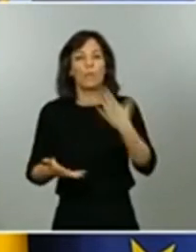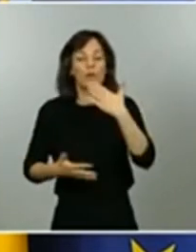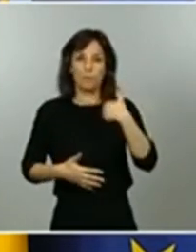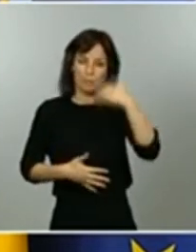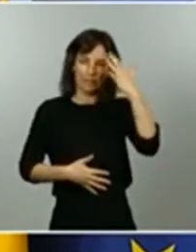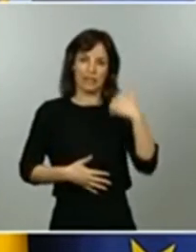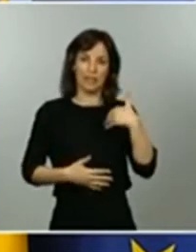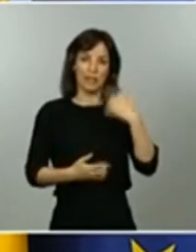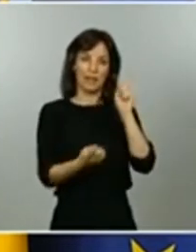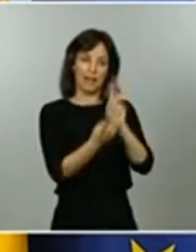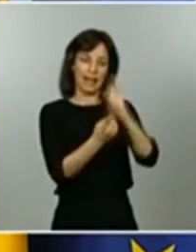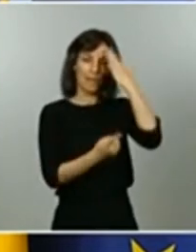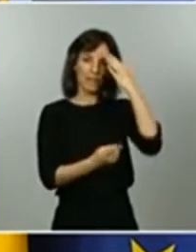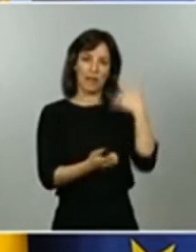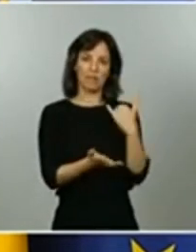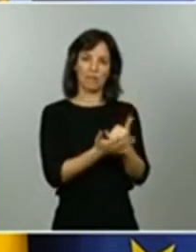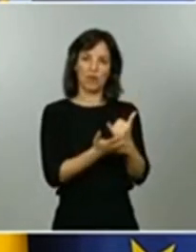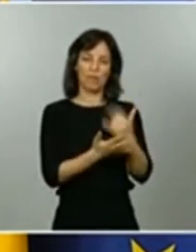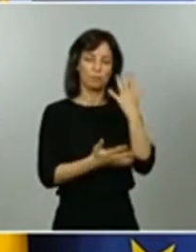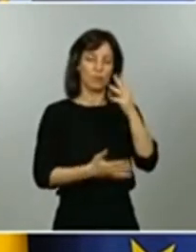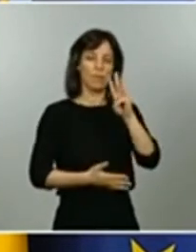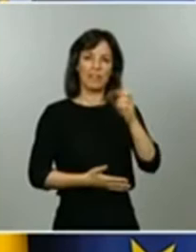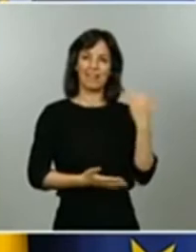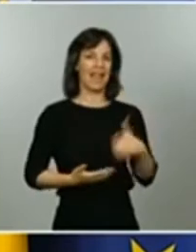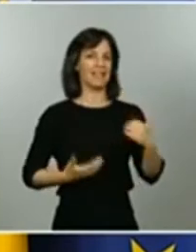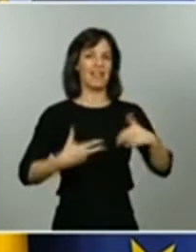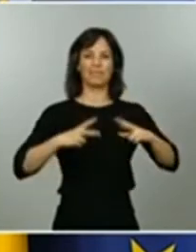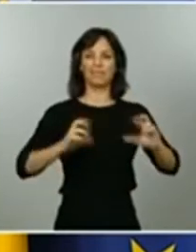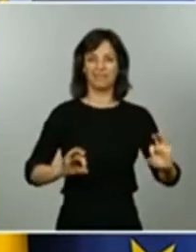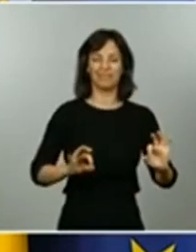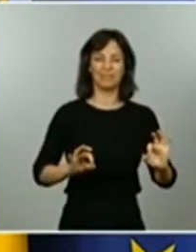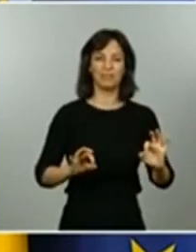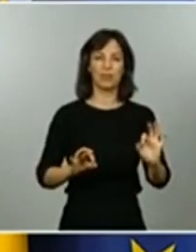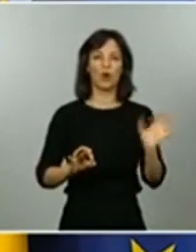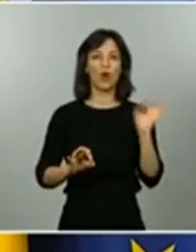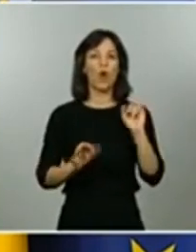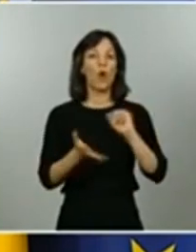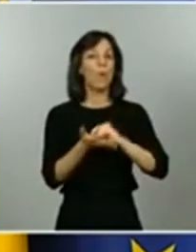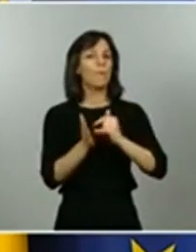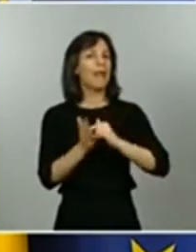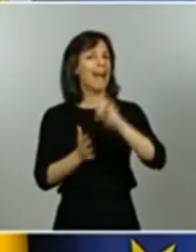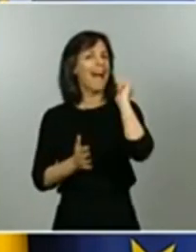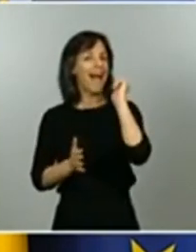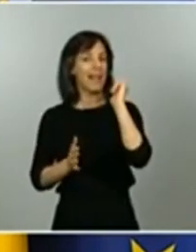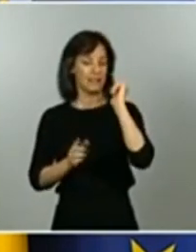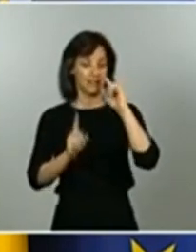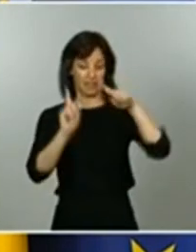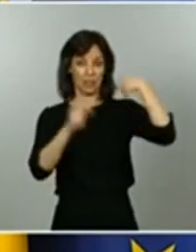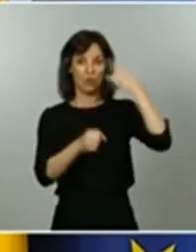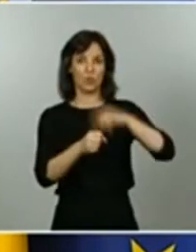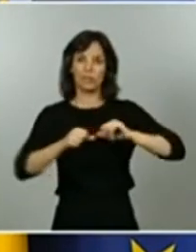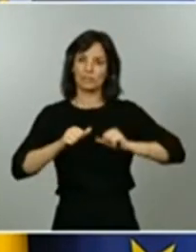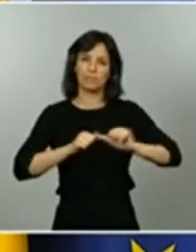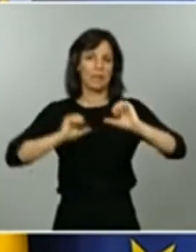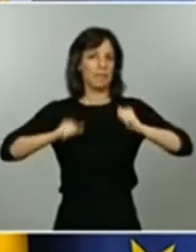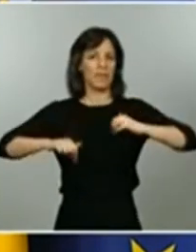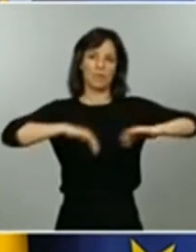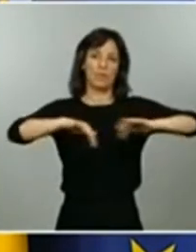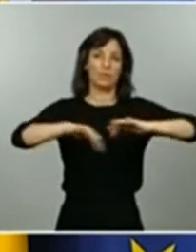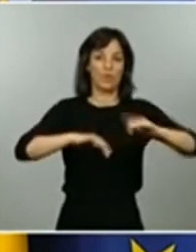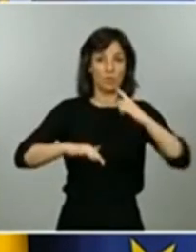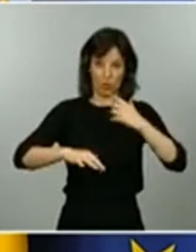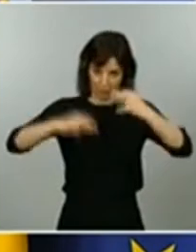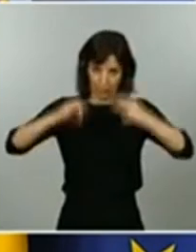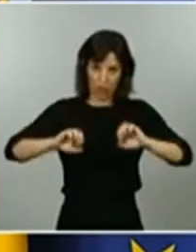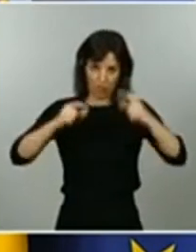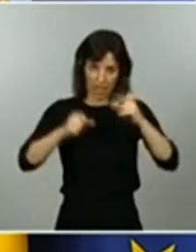que ya se disponga de un plan y se esté preparado para empezar a trabajar en esta línea el próximo lunes que es cuando todo esto se hace efectivo que